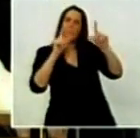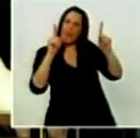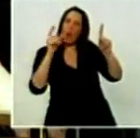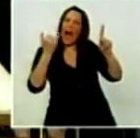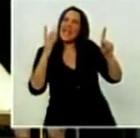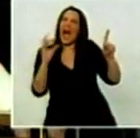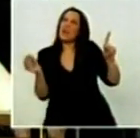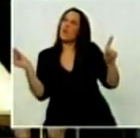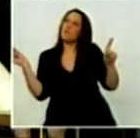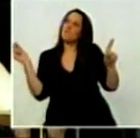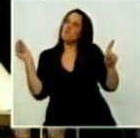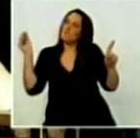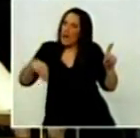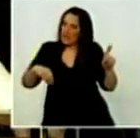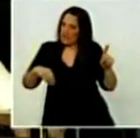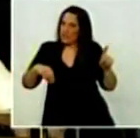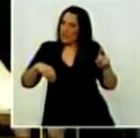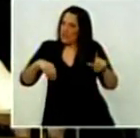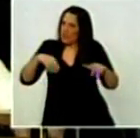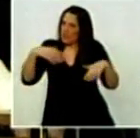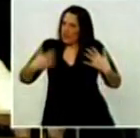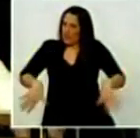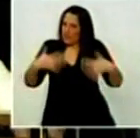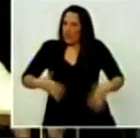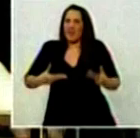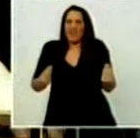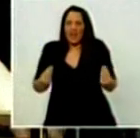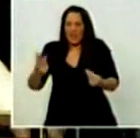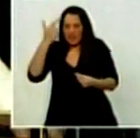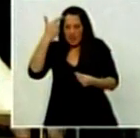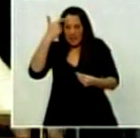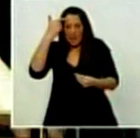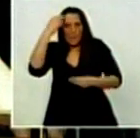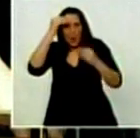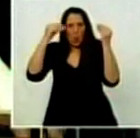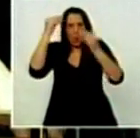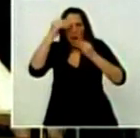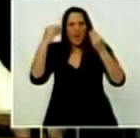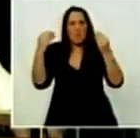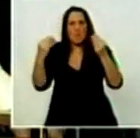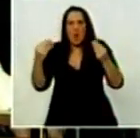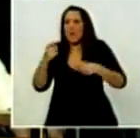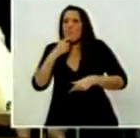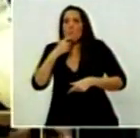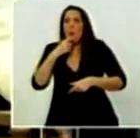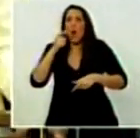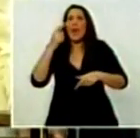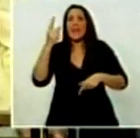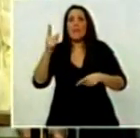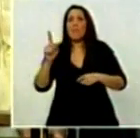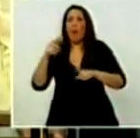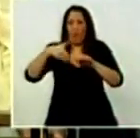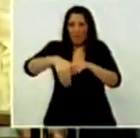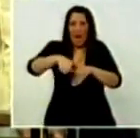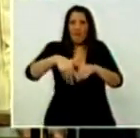todo esto, me empieza a preocupar qué pasa si ganan los que piensan